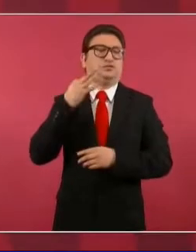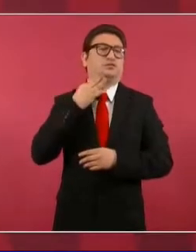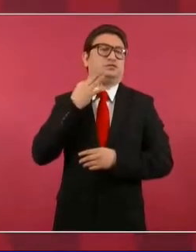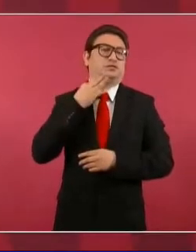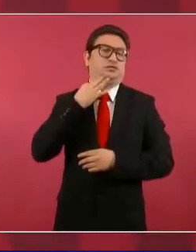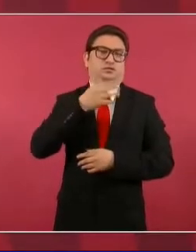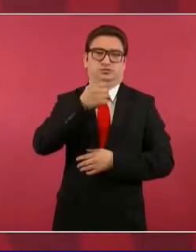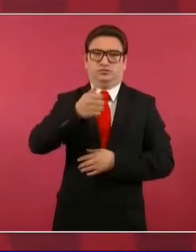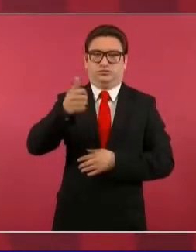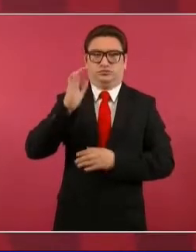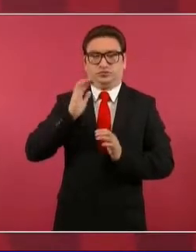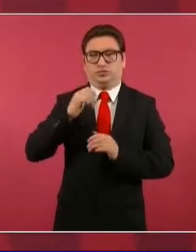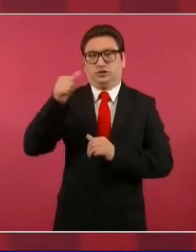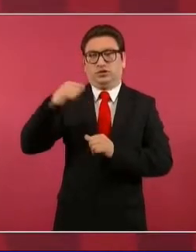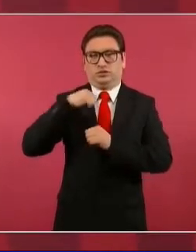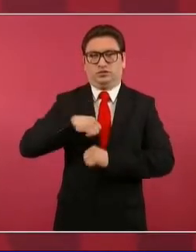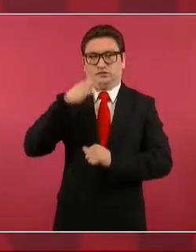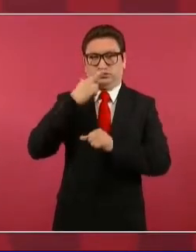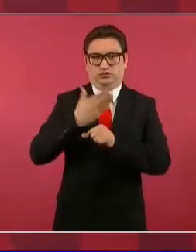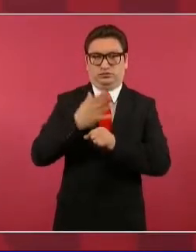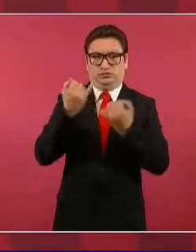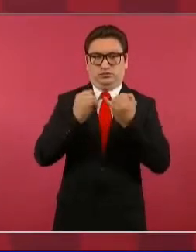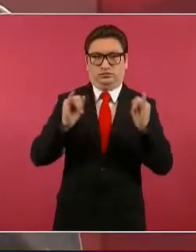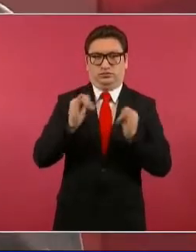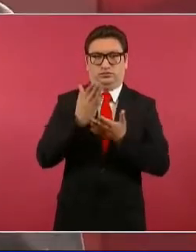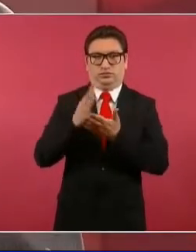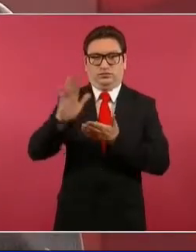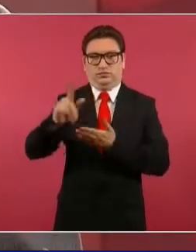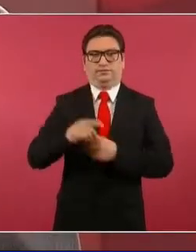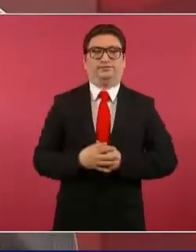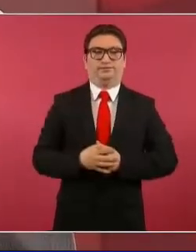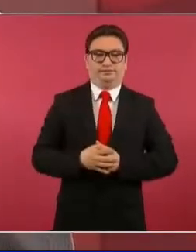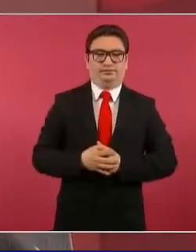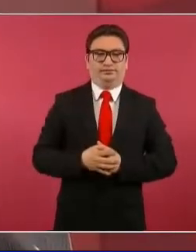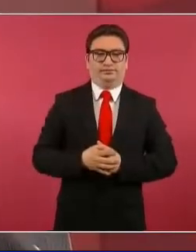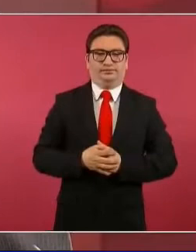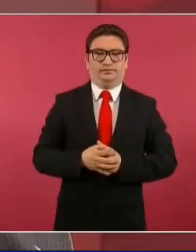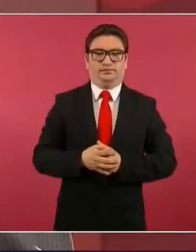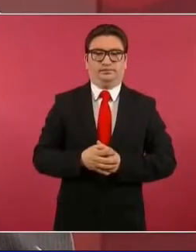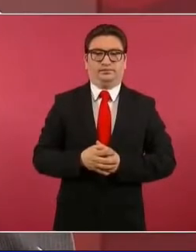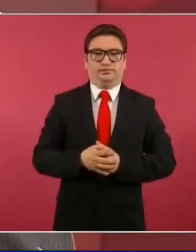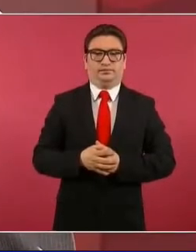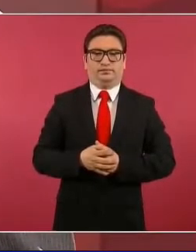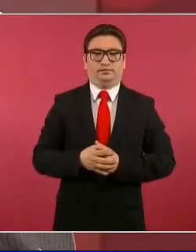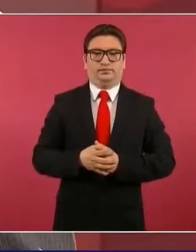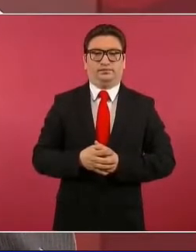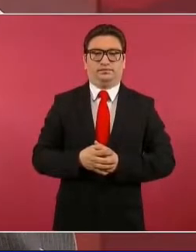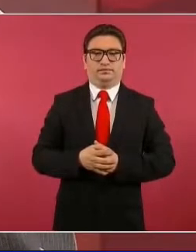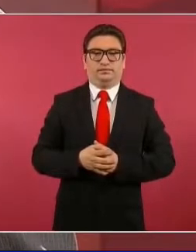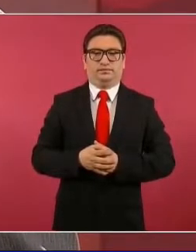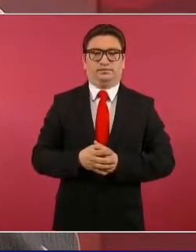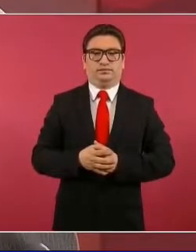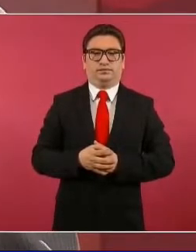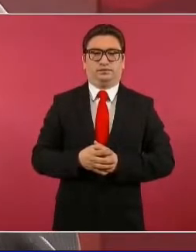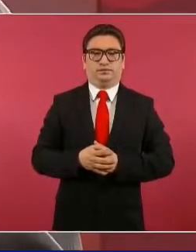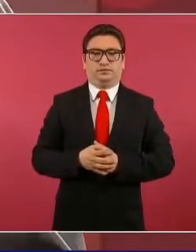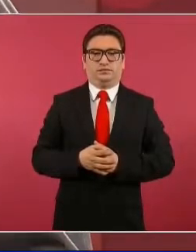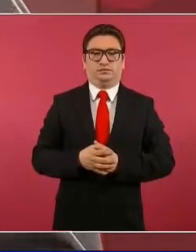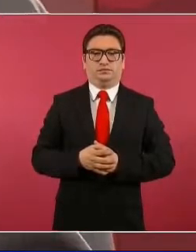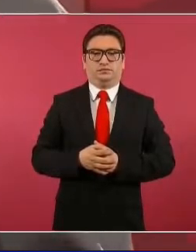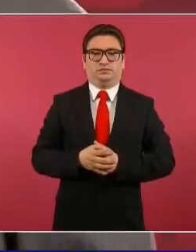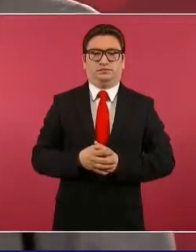es un organismo autónomo y siempre